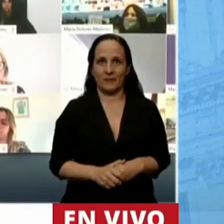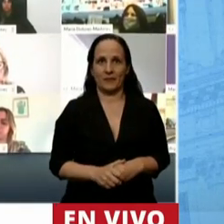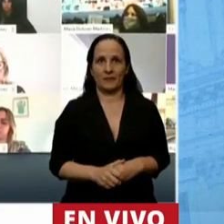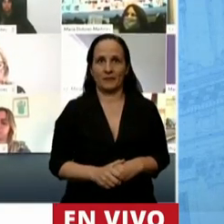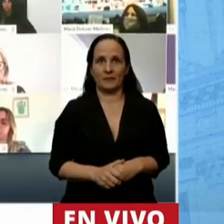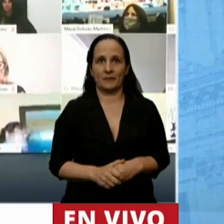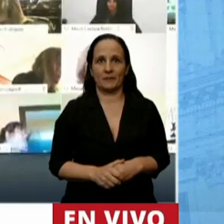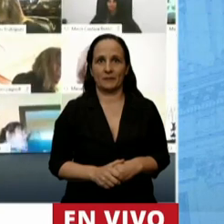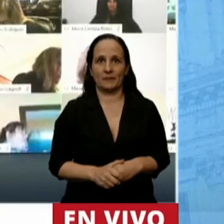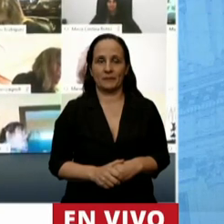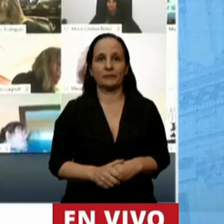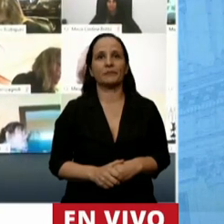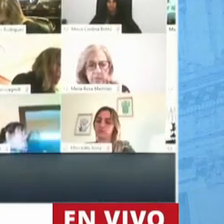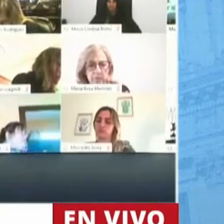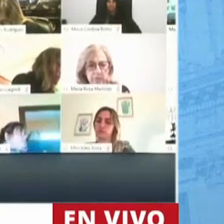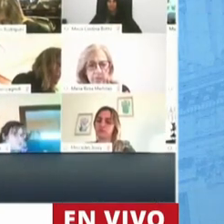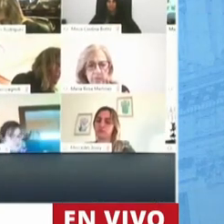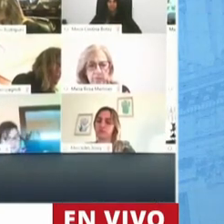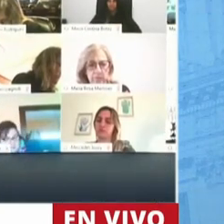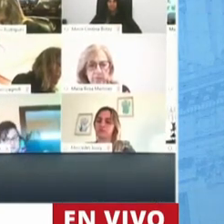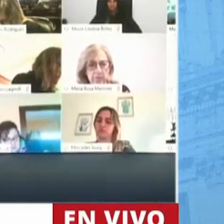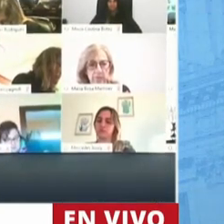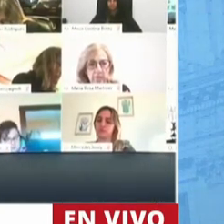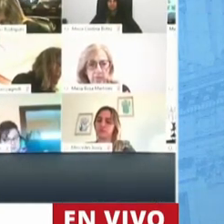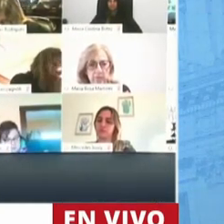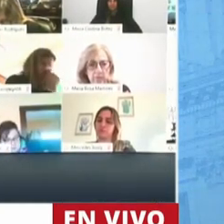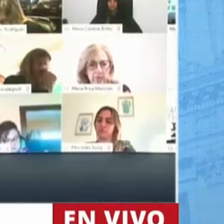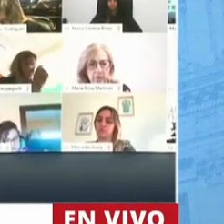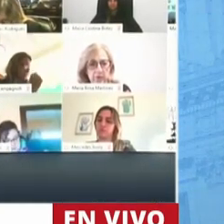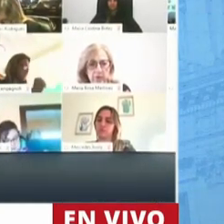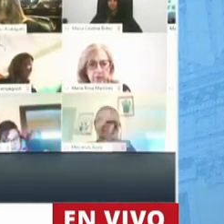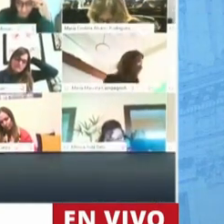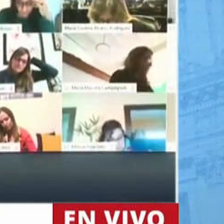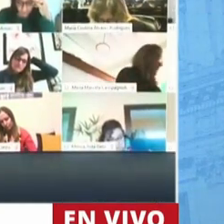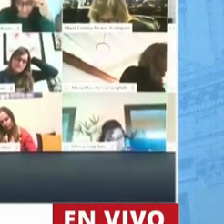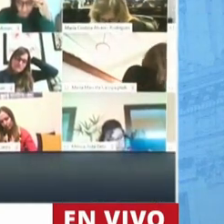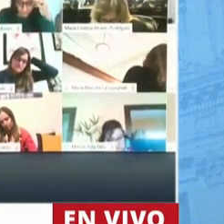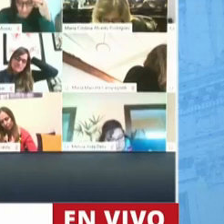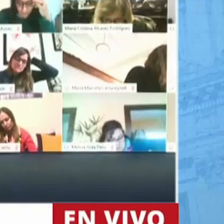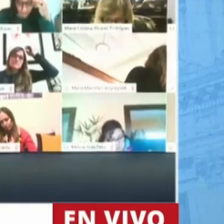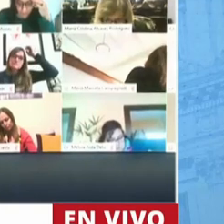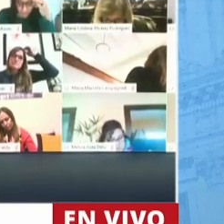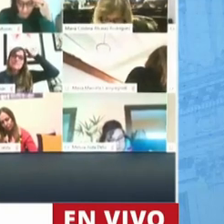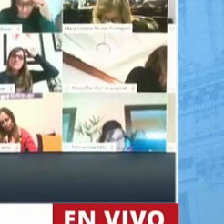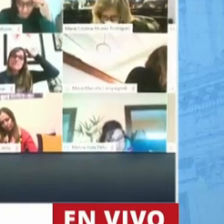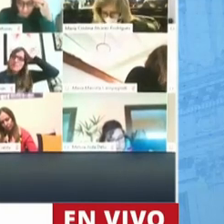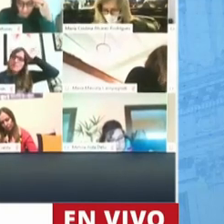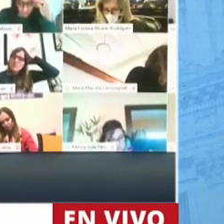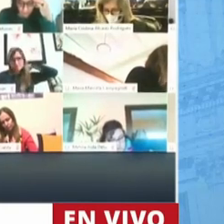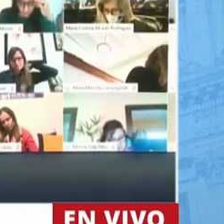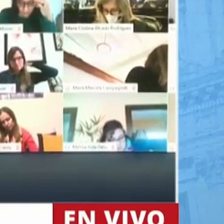aumentamos los recursos de la obra pública 110 mil millones de inversión para la obra pública